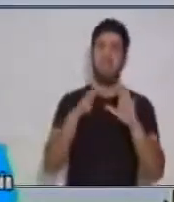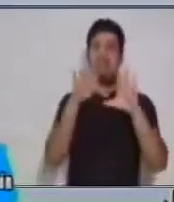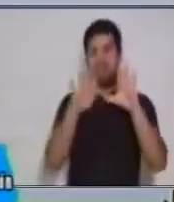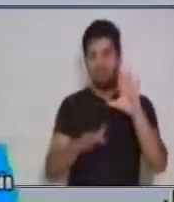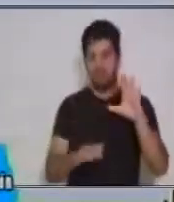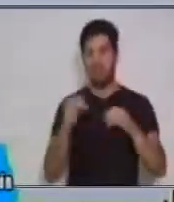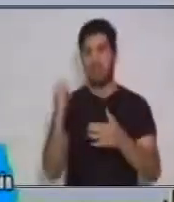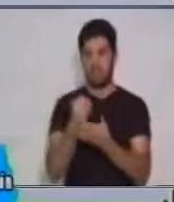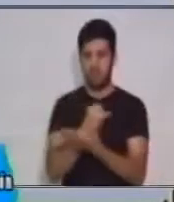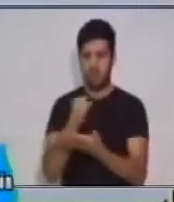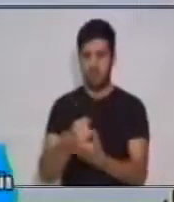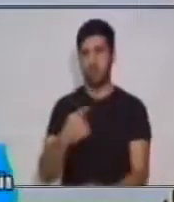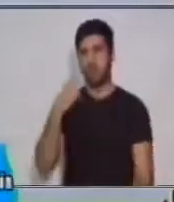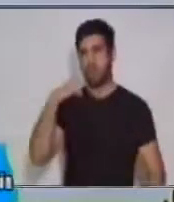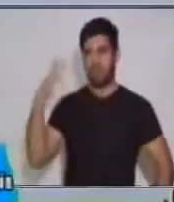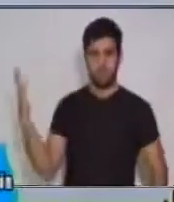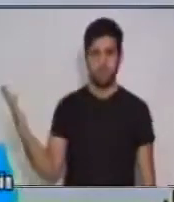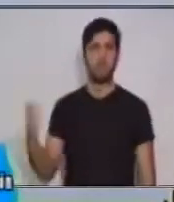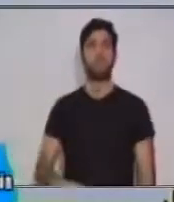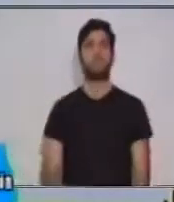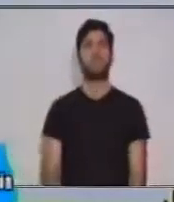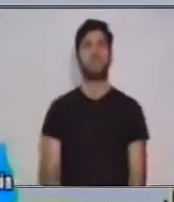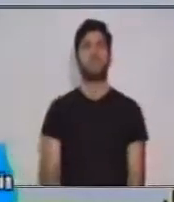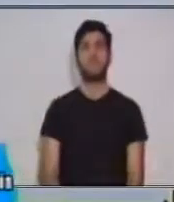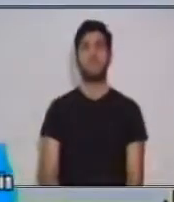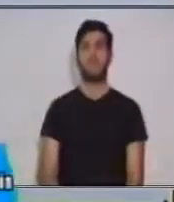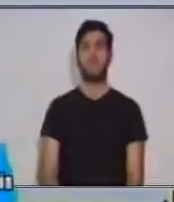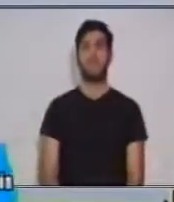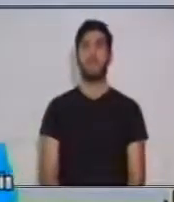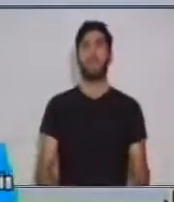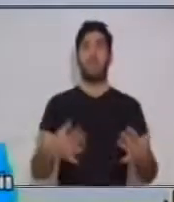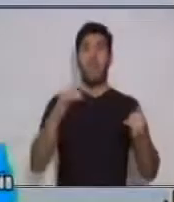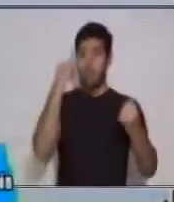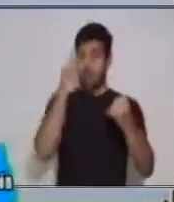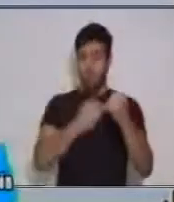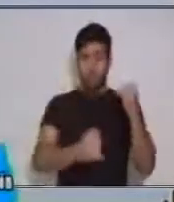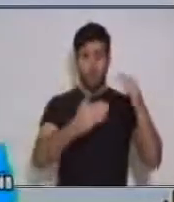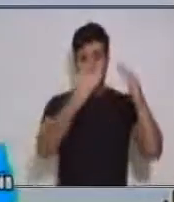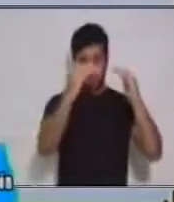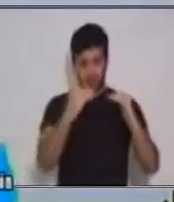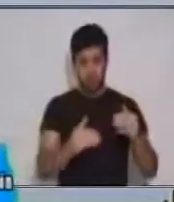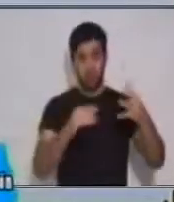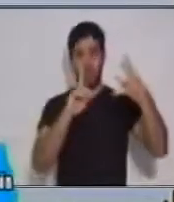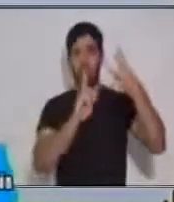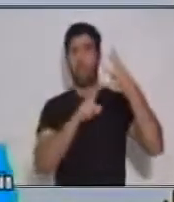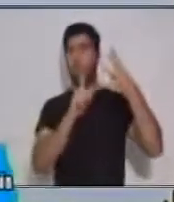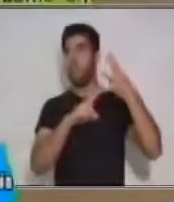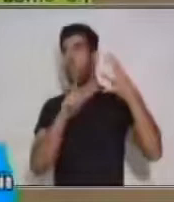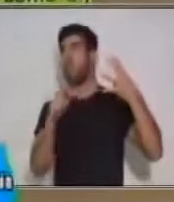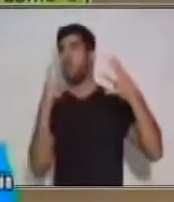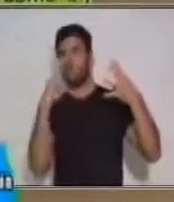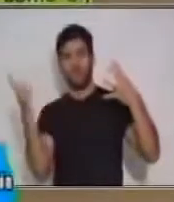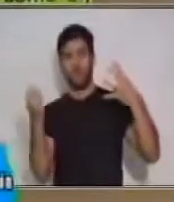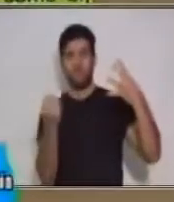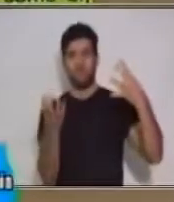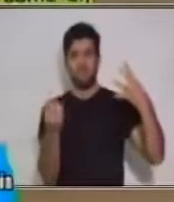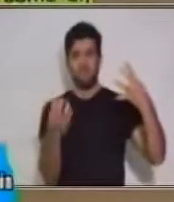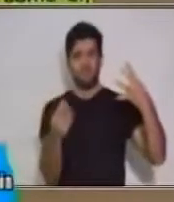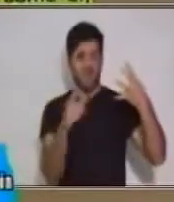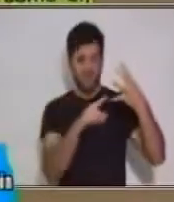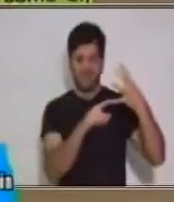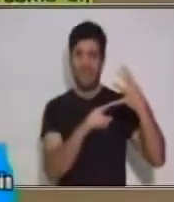investigación que se realizó acá. Y por último, tenemos entonces el párrafo cuatro, que es la conclusión.